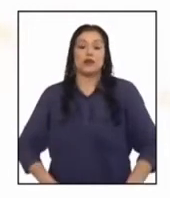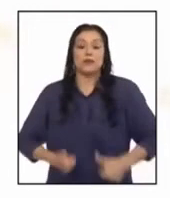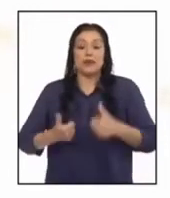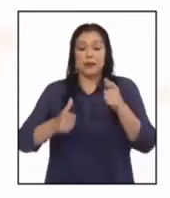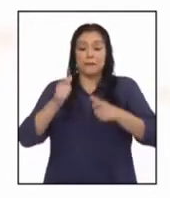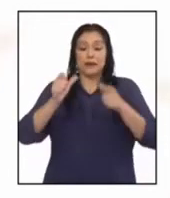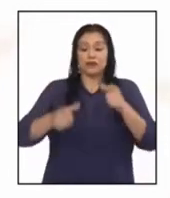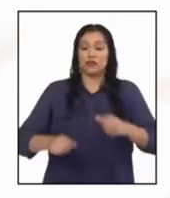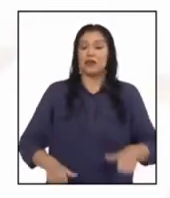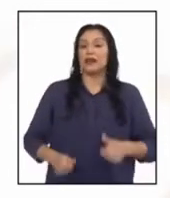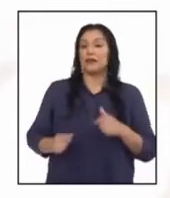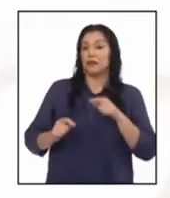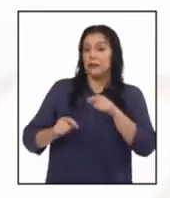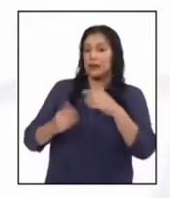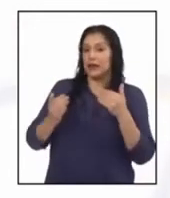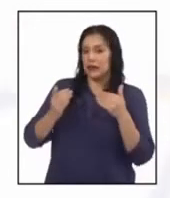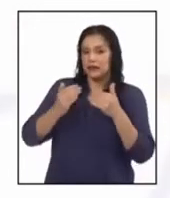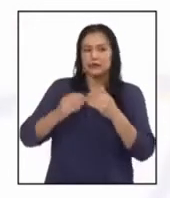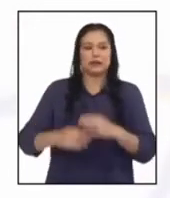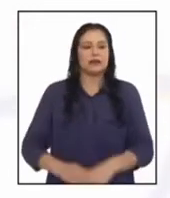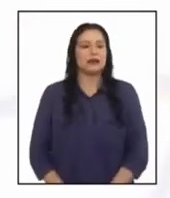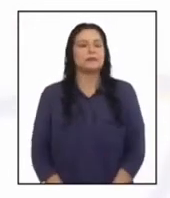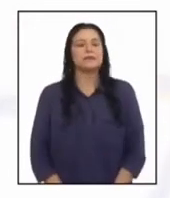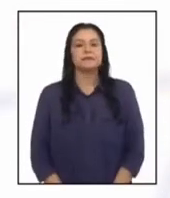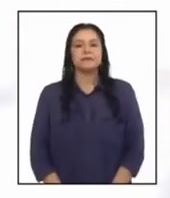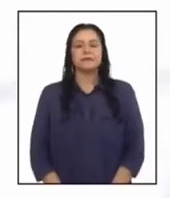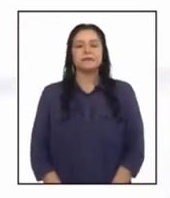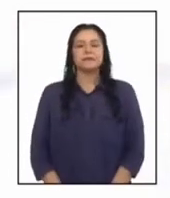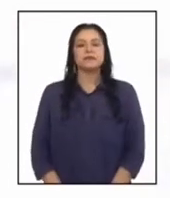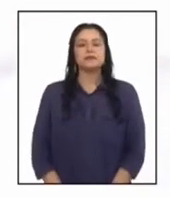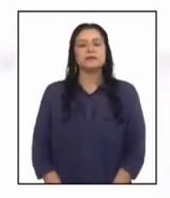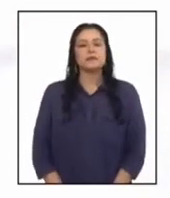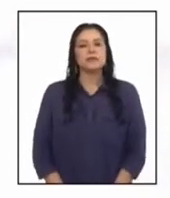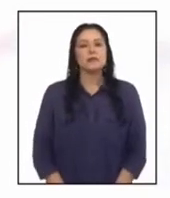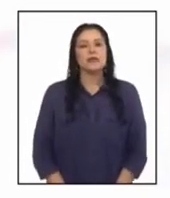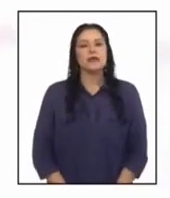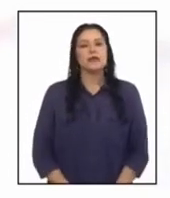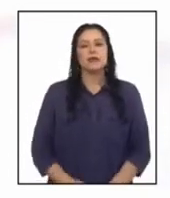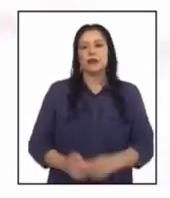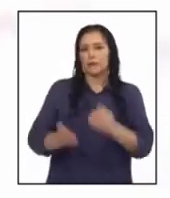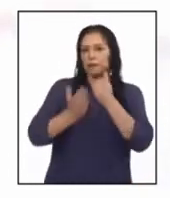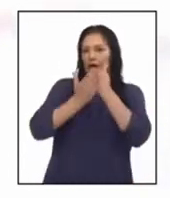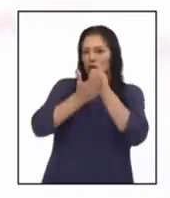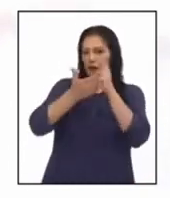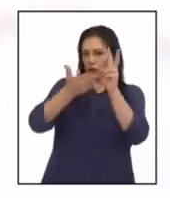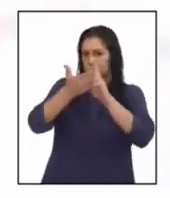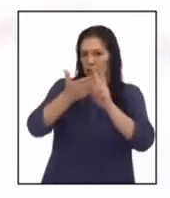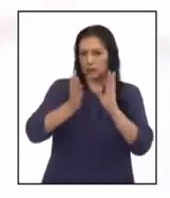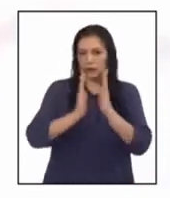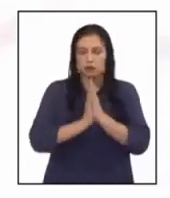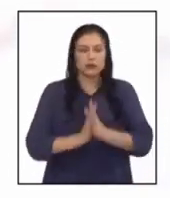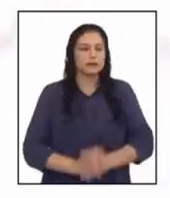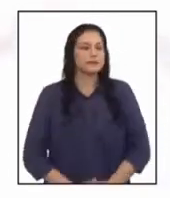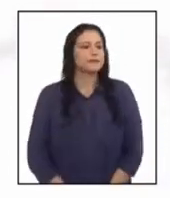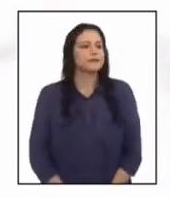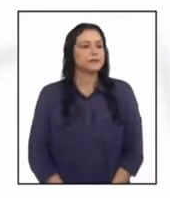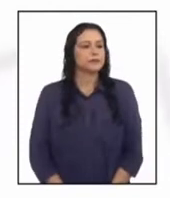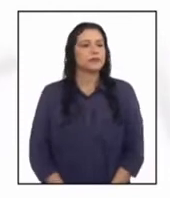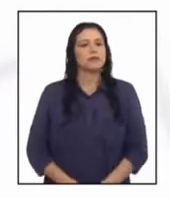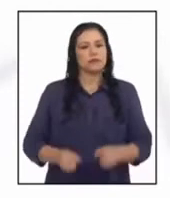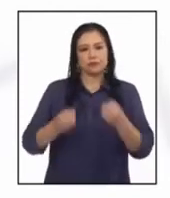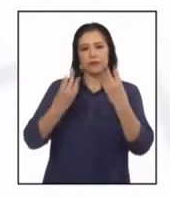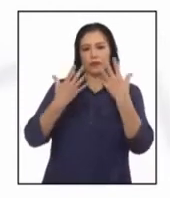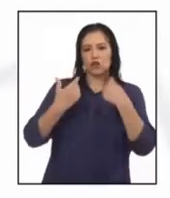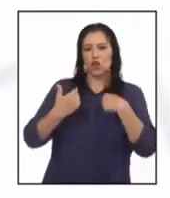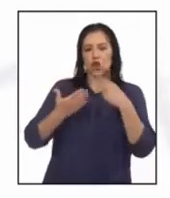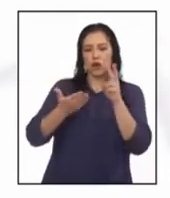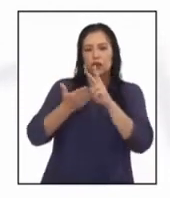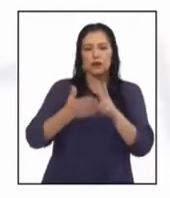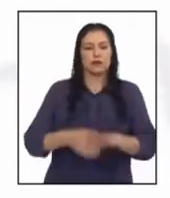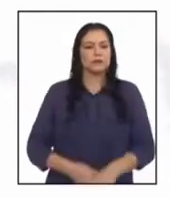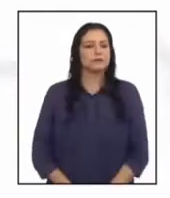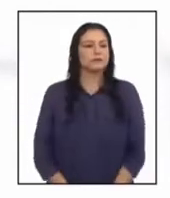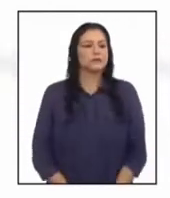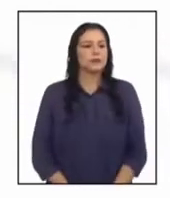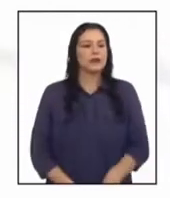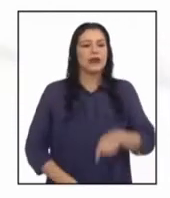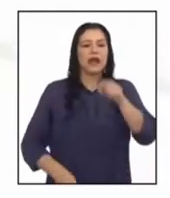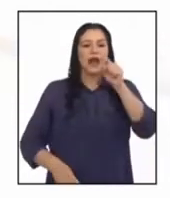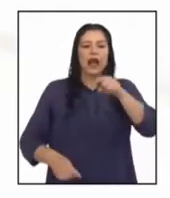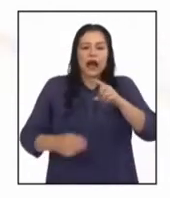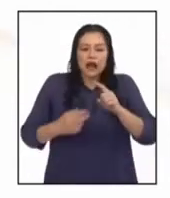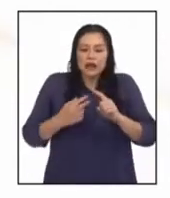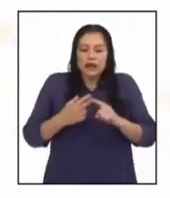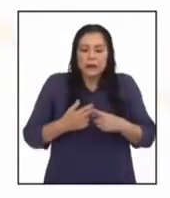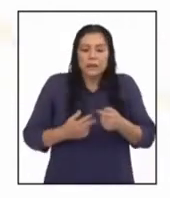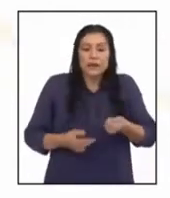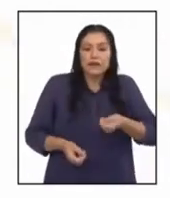de los pobladores asentados en el margen de la cuenca. ¿Me ayudan con la lectura? Claro que sí, profesora. Aquí